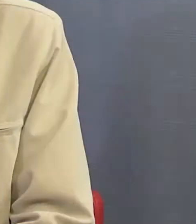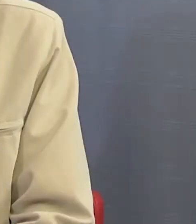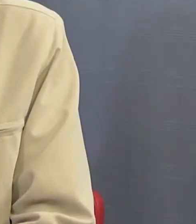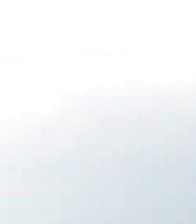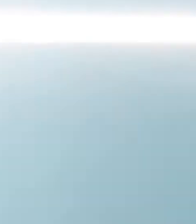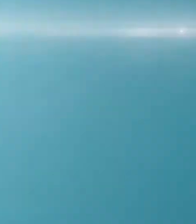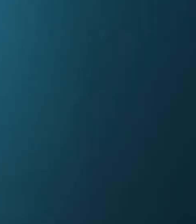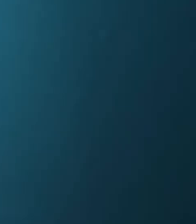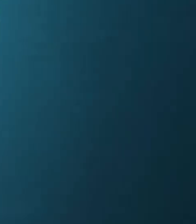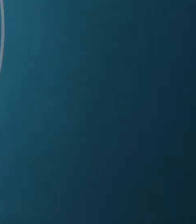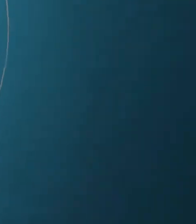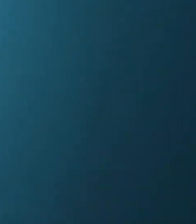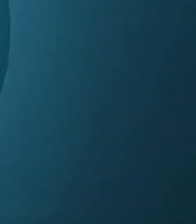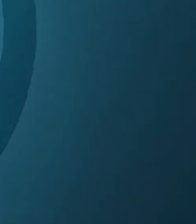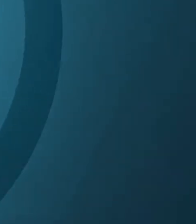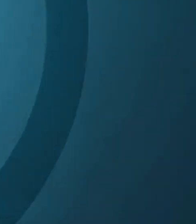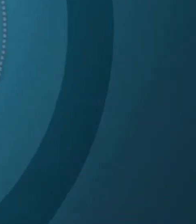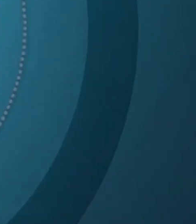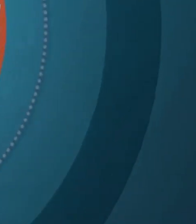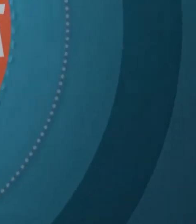gracias